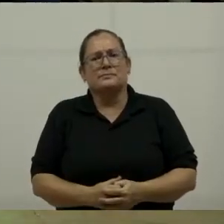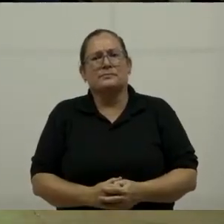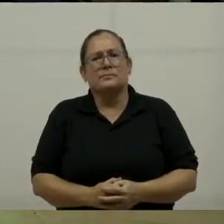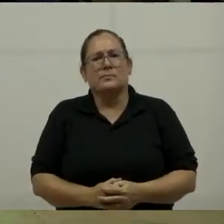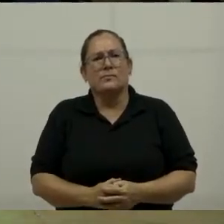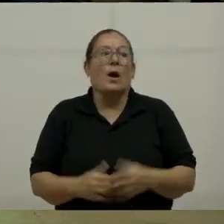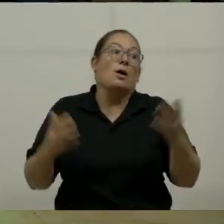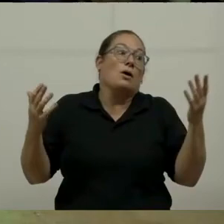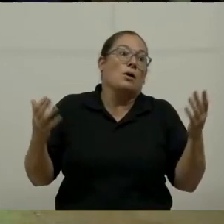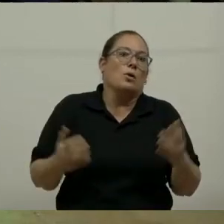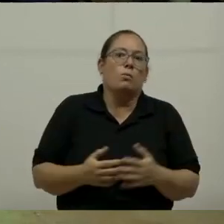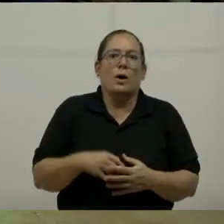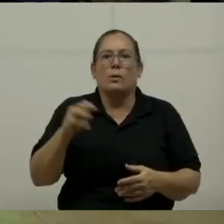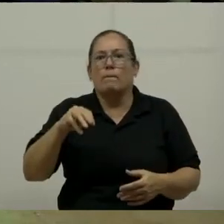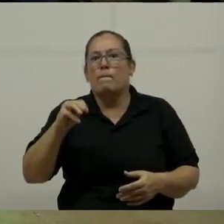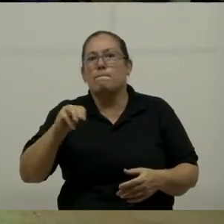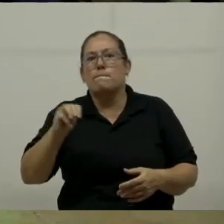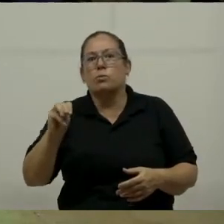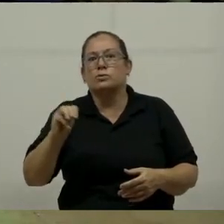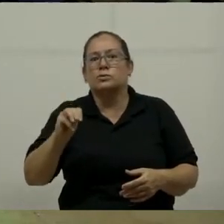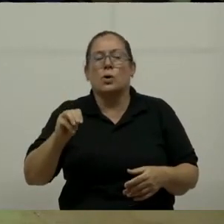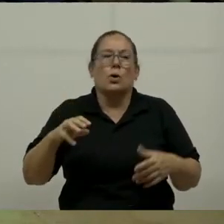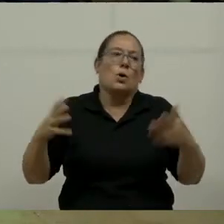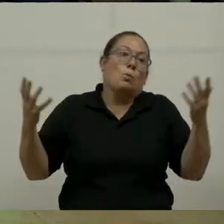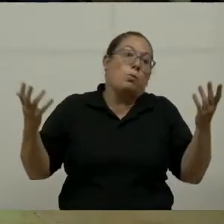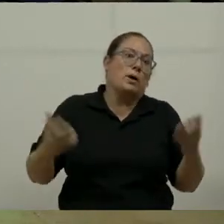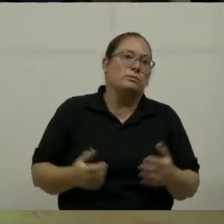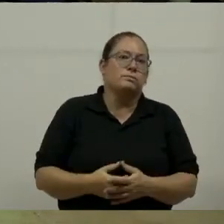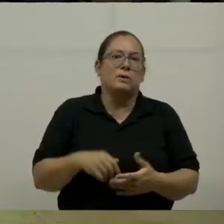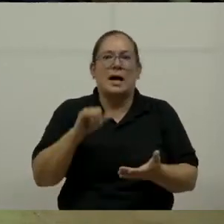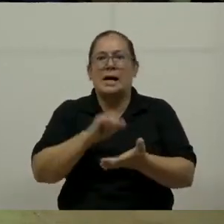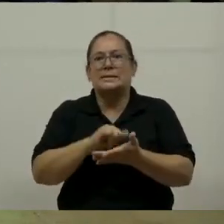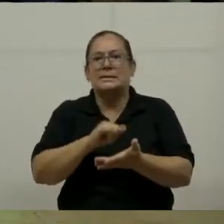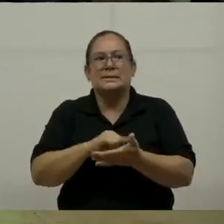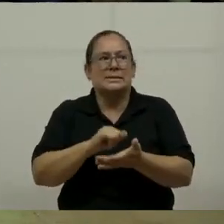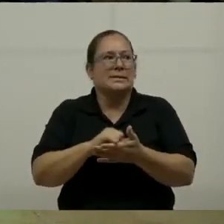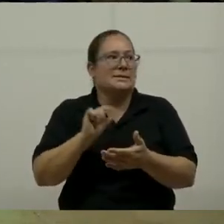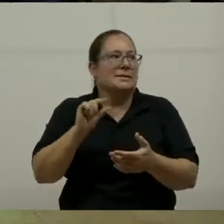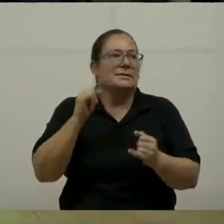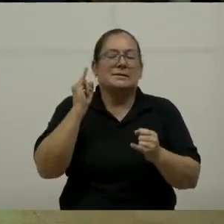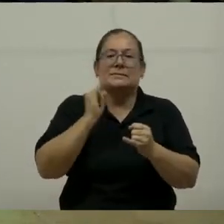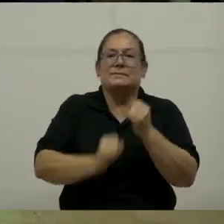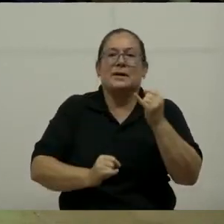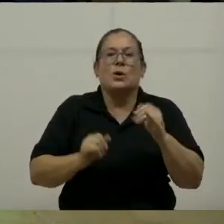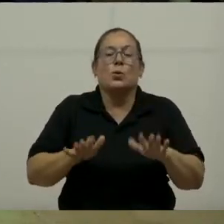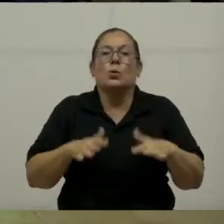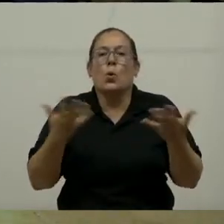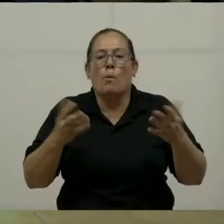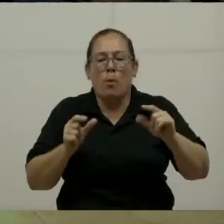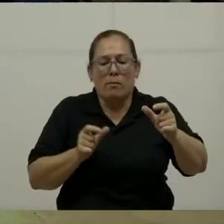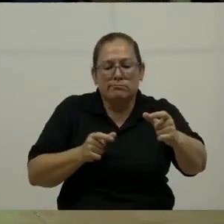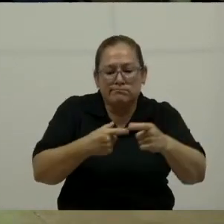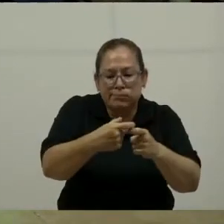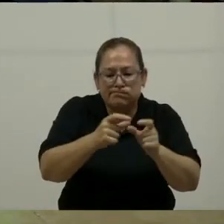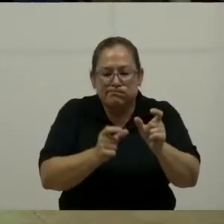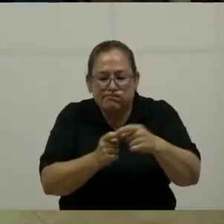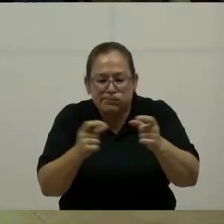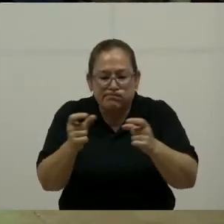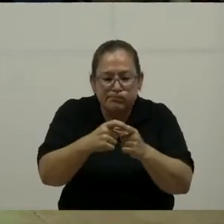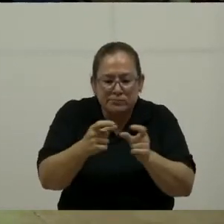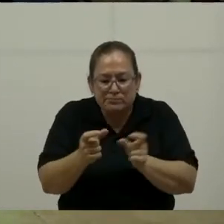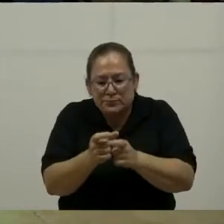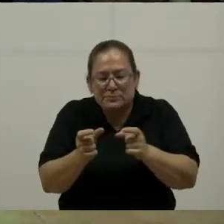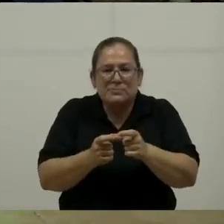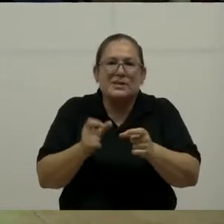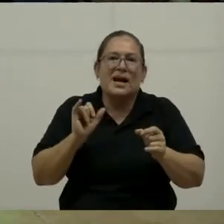Y bueno, así vamos llegando al final y cómo fuimos armando con este equipo que